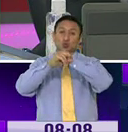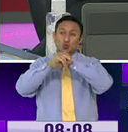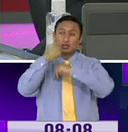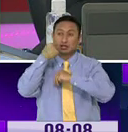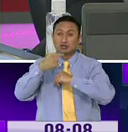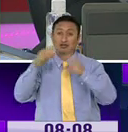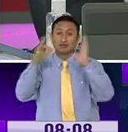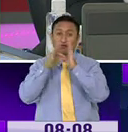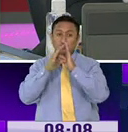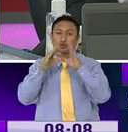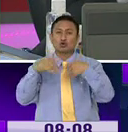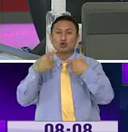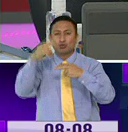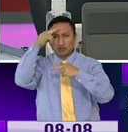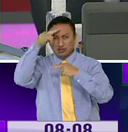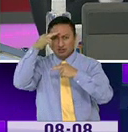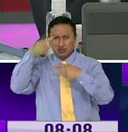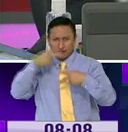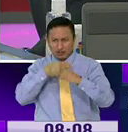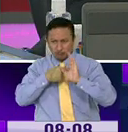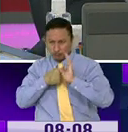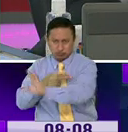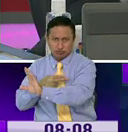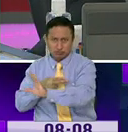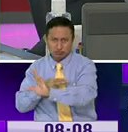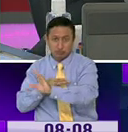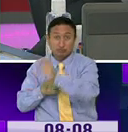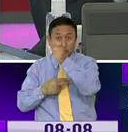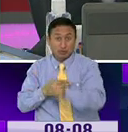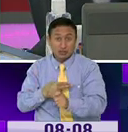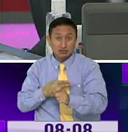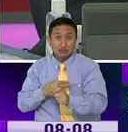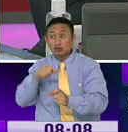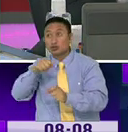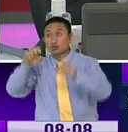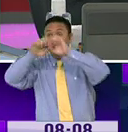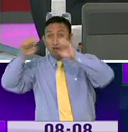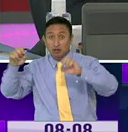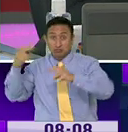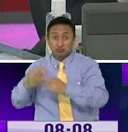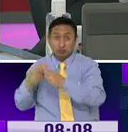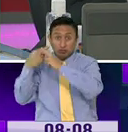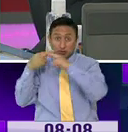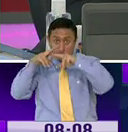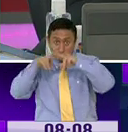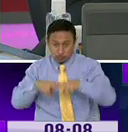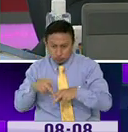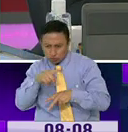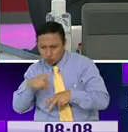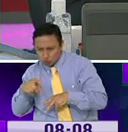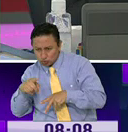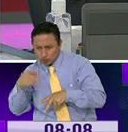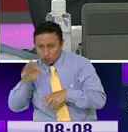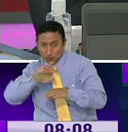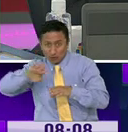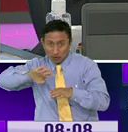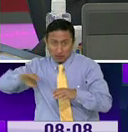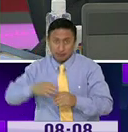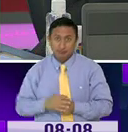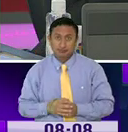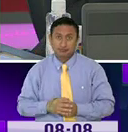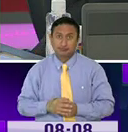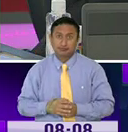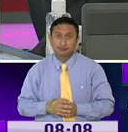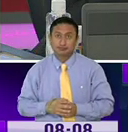filtrar estas noticias falsas. ¿Hay portales que se encargan de esto? ¿Sería importante que la población sepa? Sí, antes de